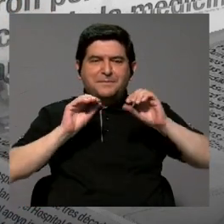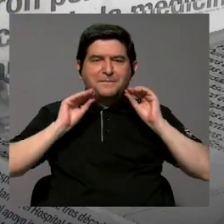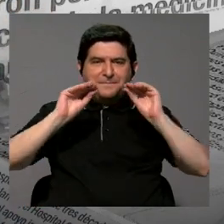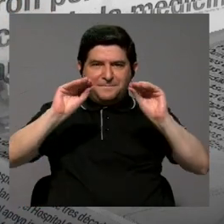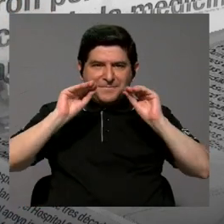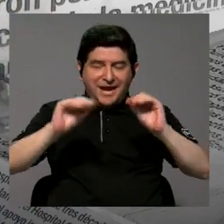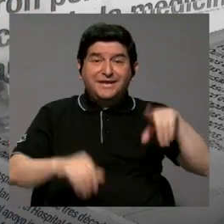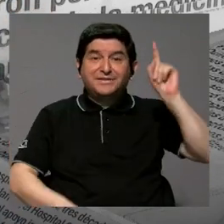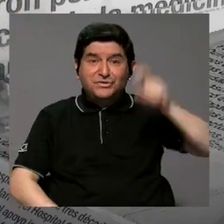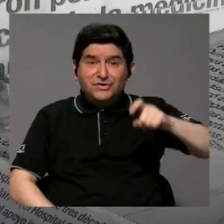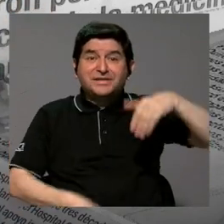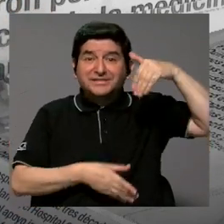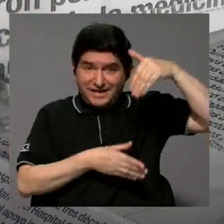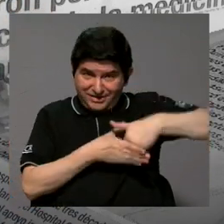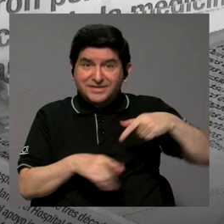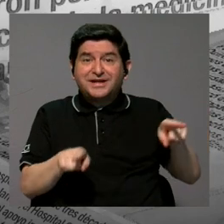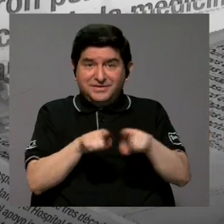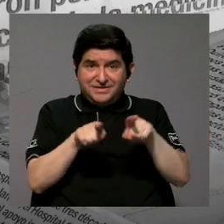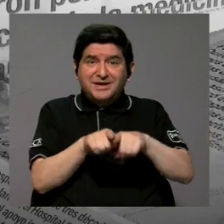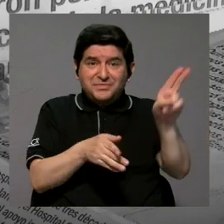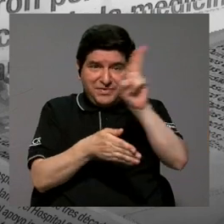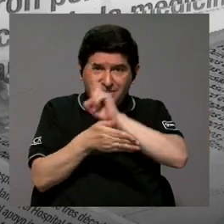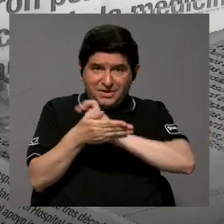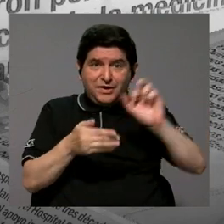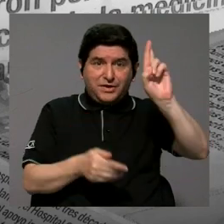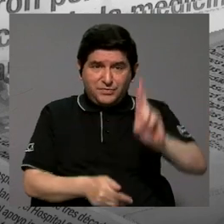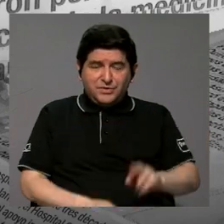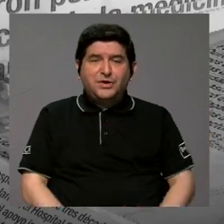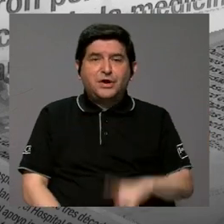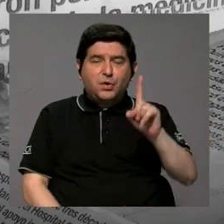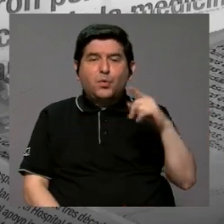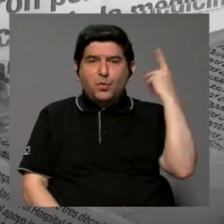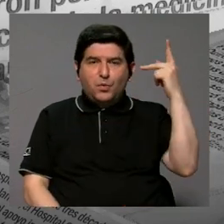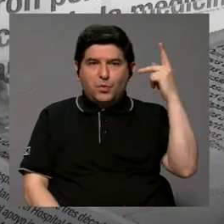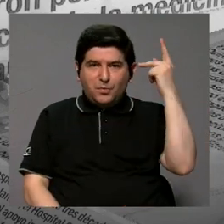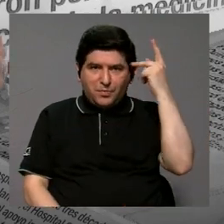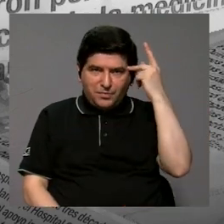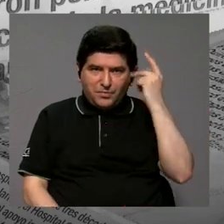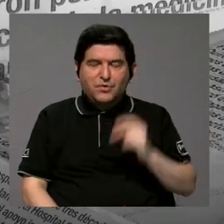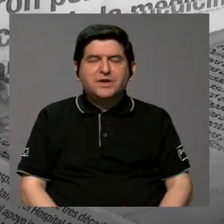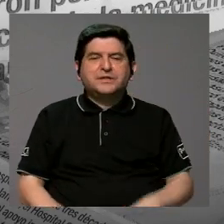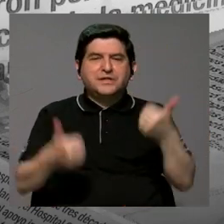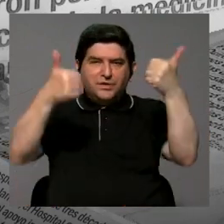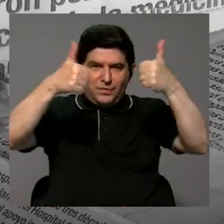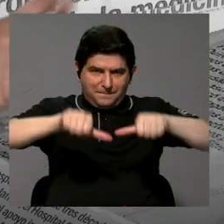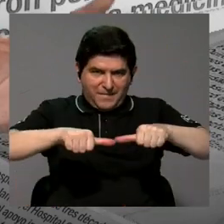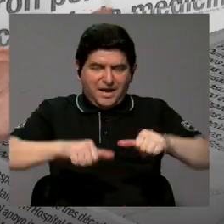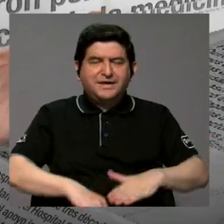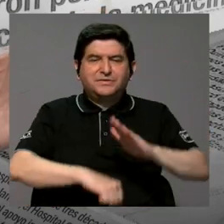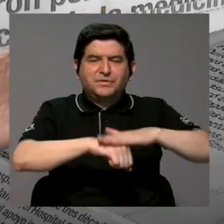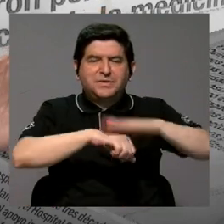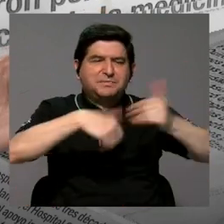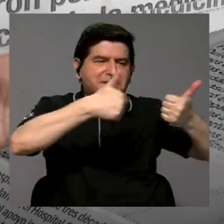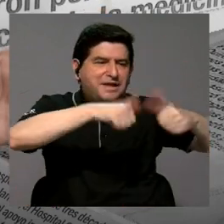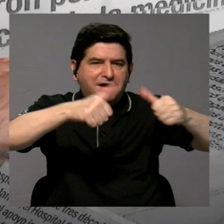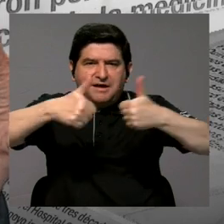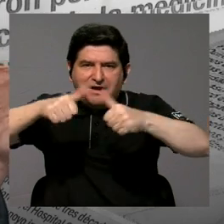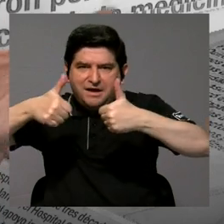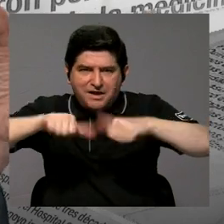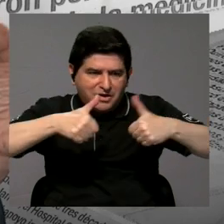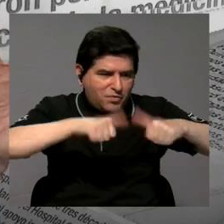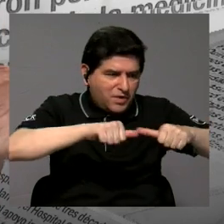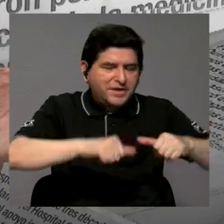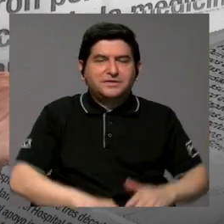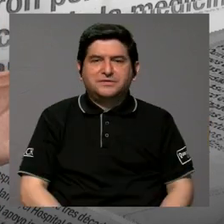entonces pasa debería pasar a lo interno de la universidad de Costa Rica por un pacto político para llegar a algún consenso y